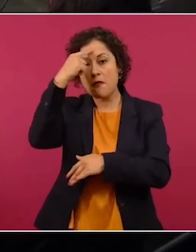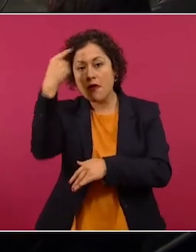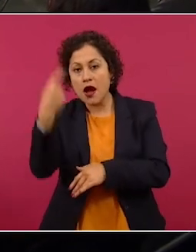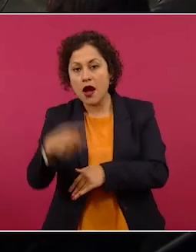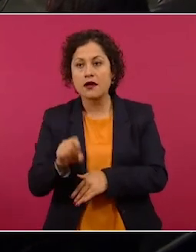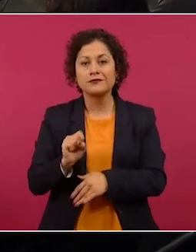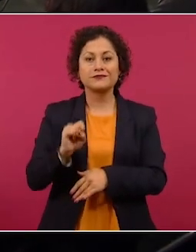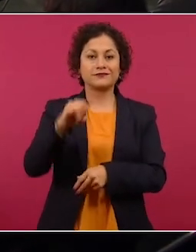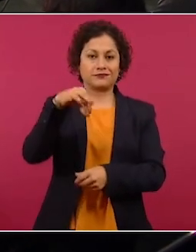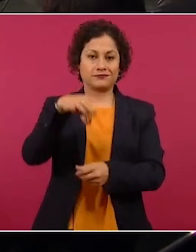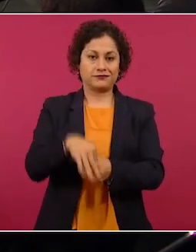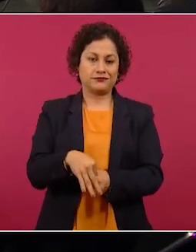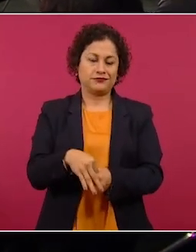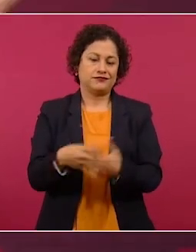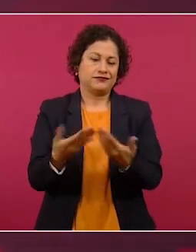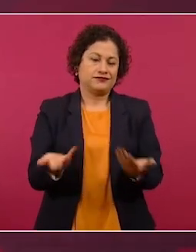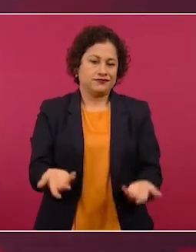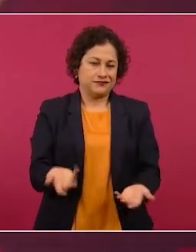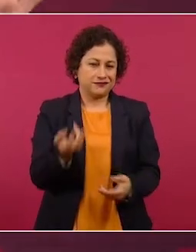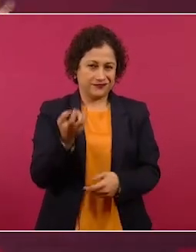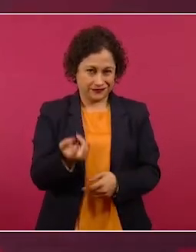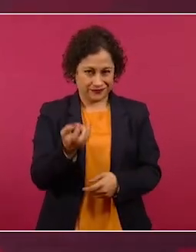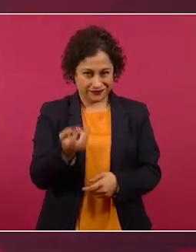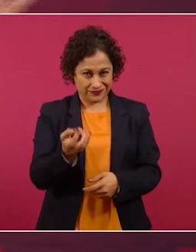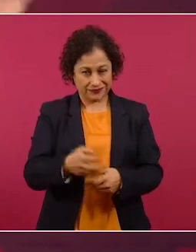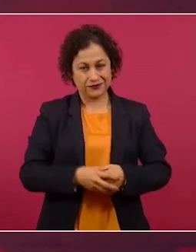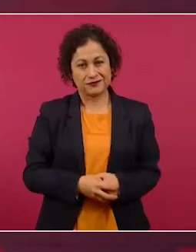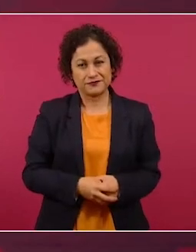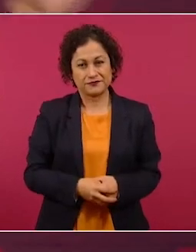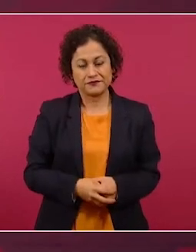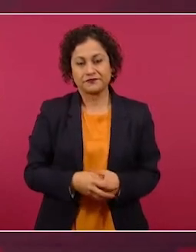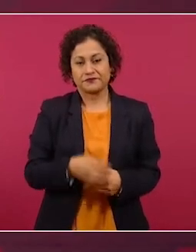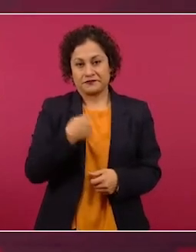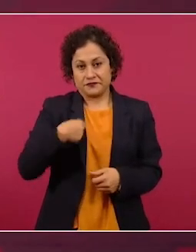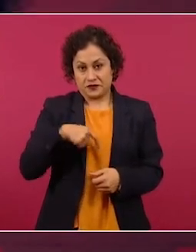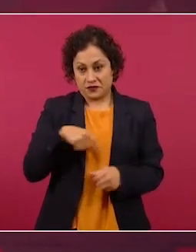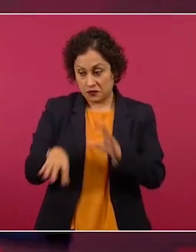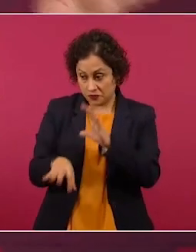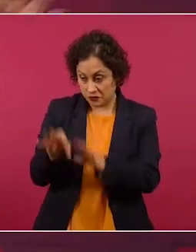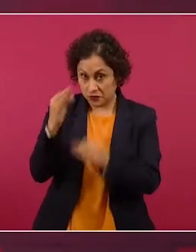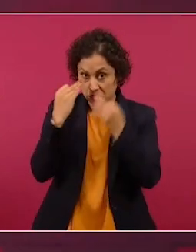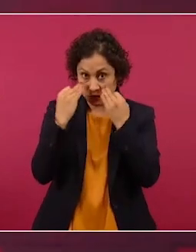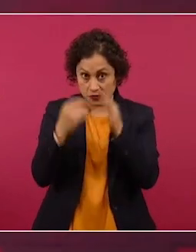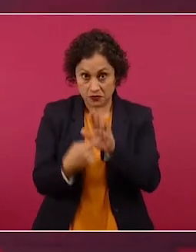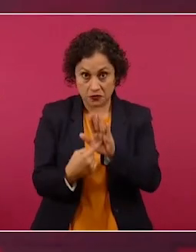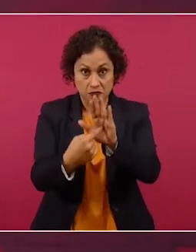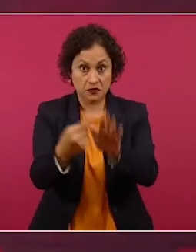Eso no hace falta presentar pruebas, es de dominio público.